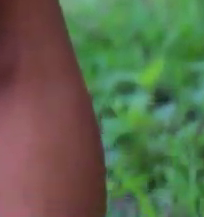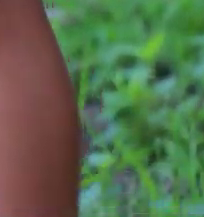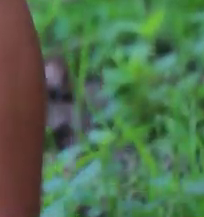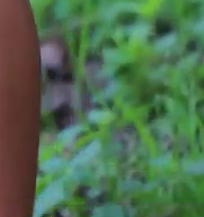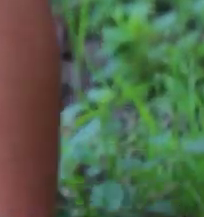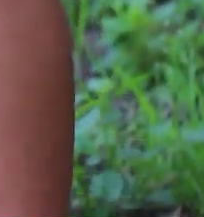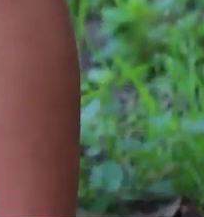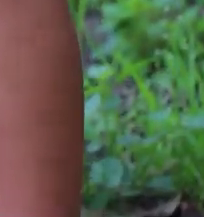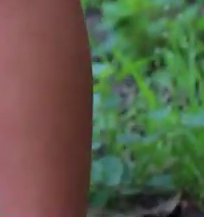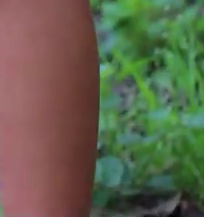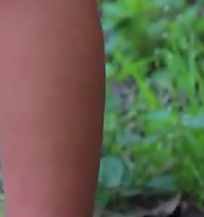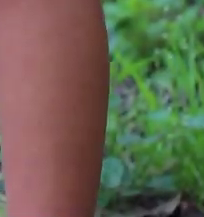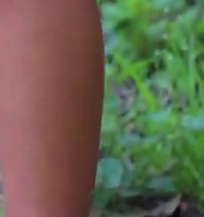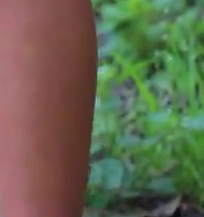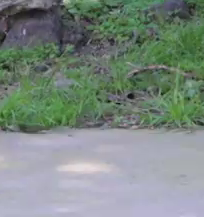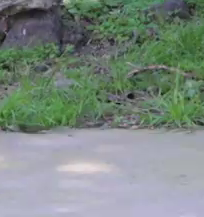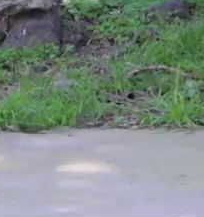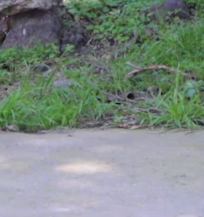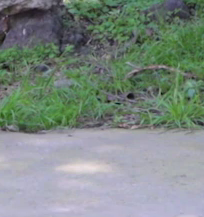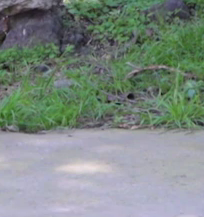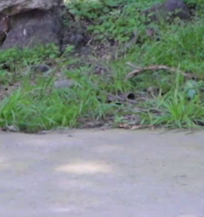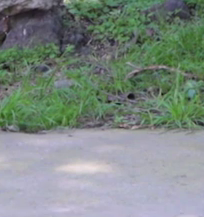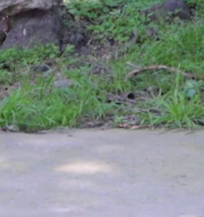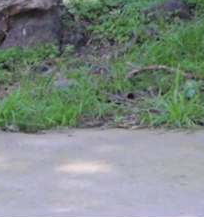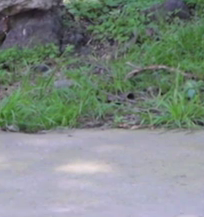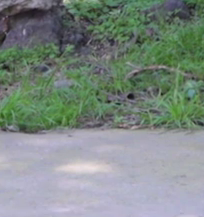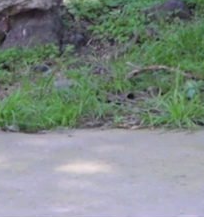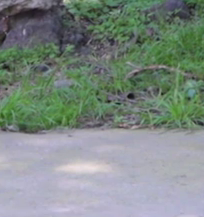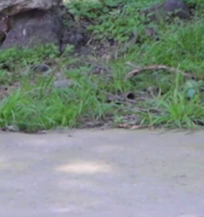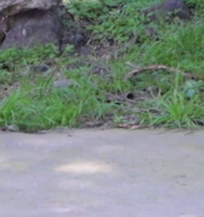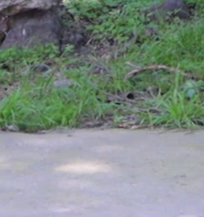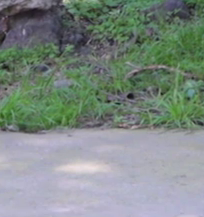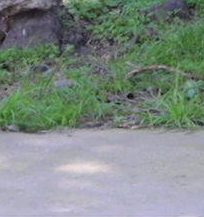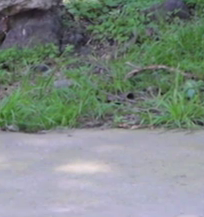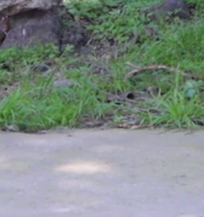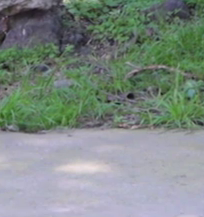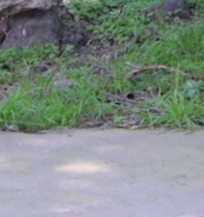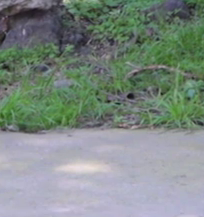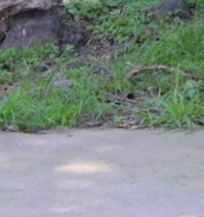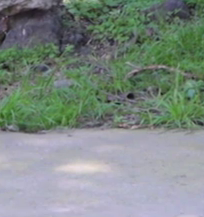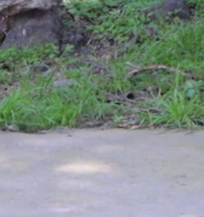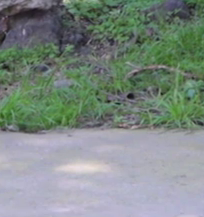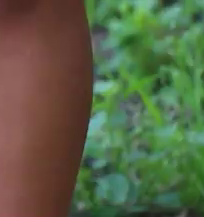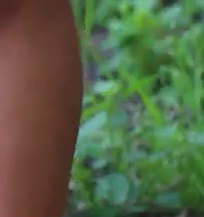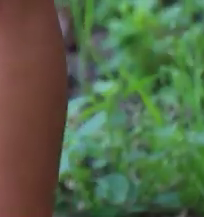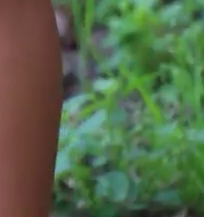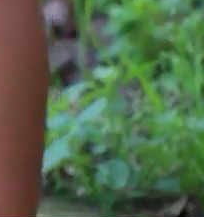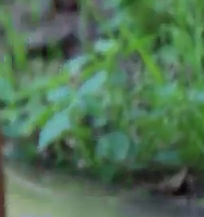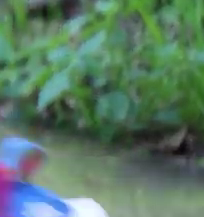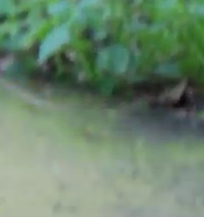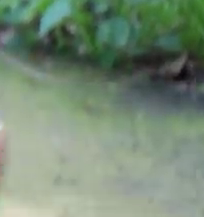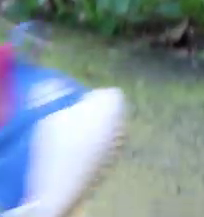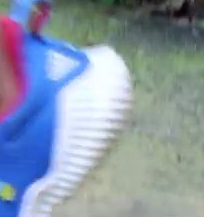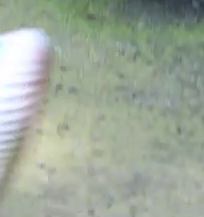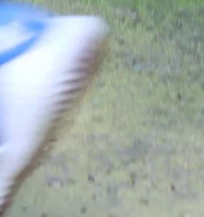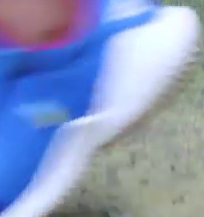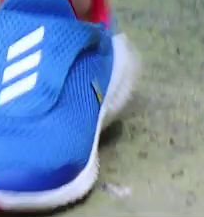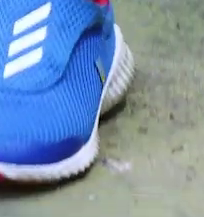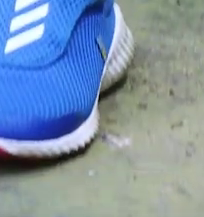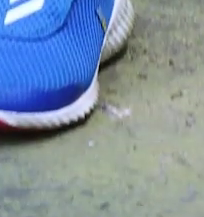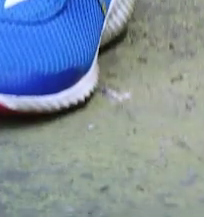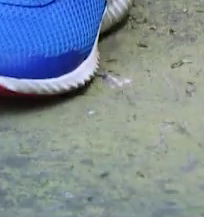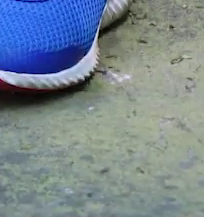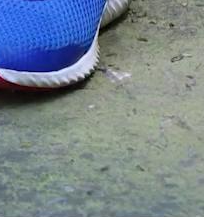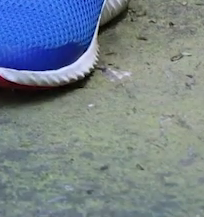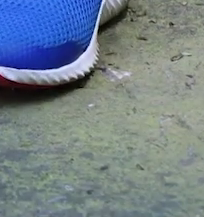nuevamente bien exacto paramos descansamos respiramos acuérdense de